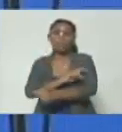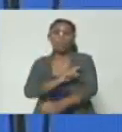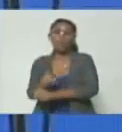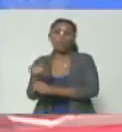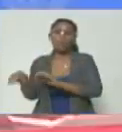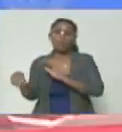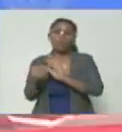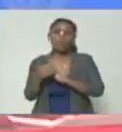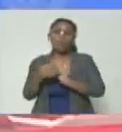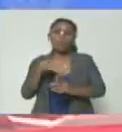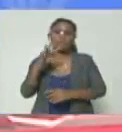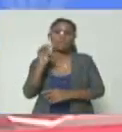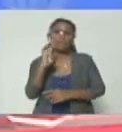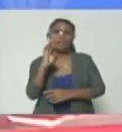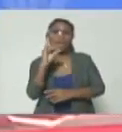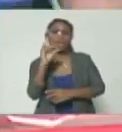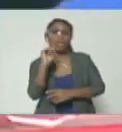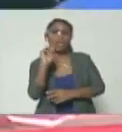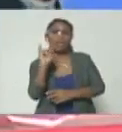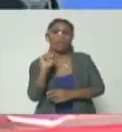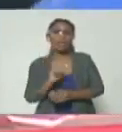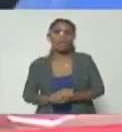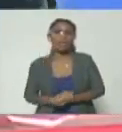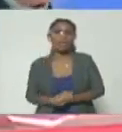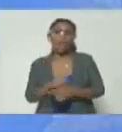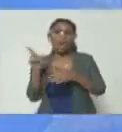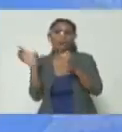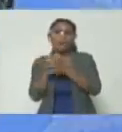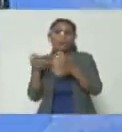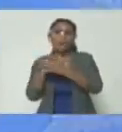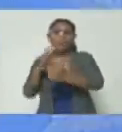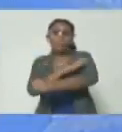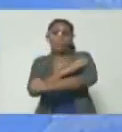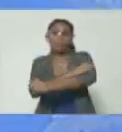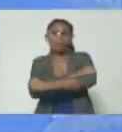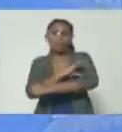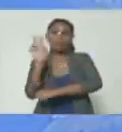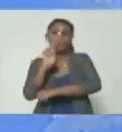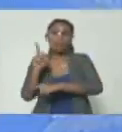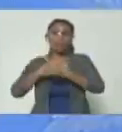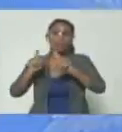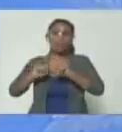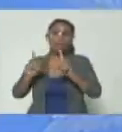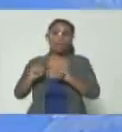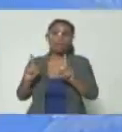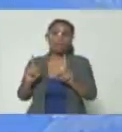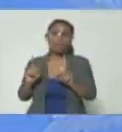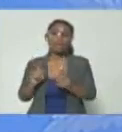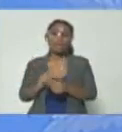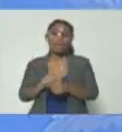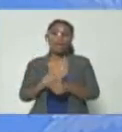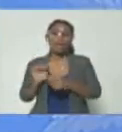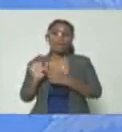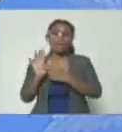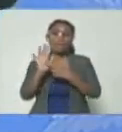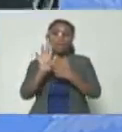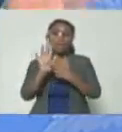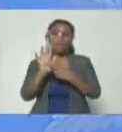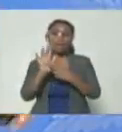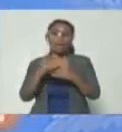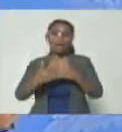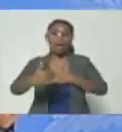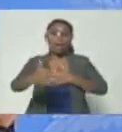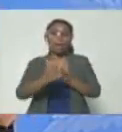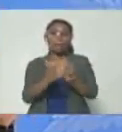contra Freddy Guevara ahora hay un sector de las oposiciones venezolanas de los distintos representantes del amplio